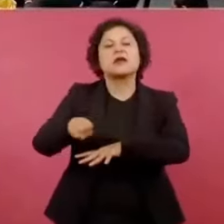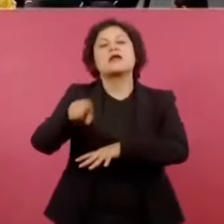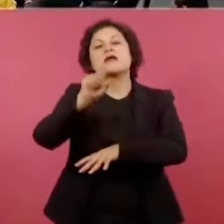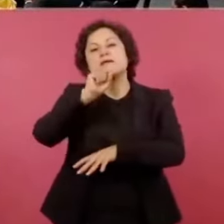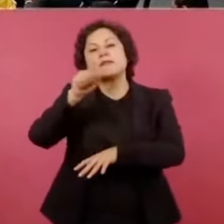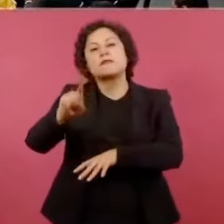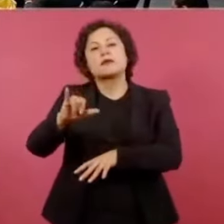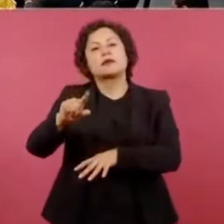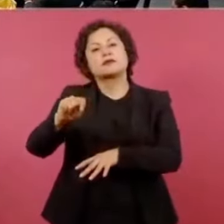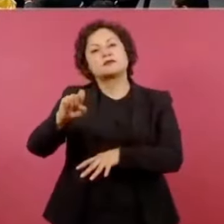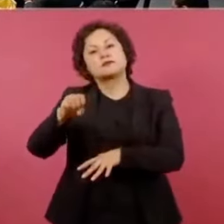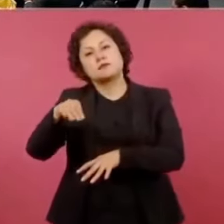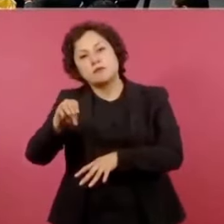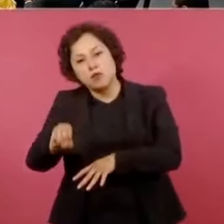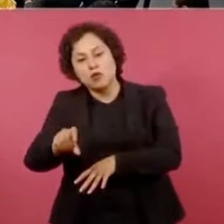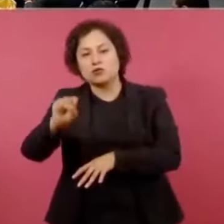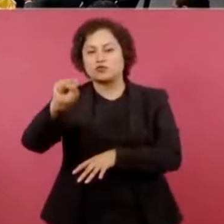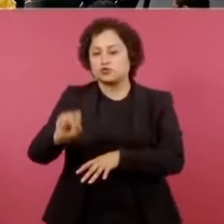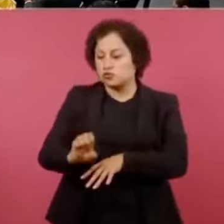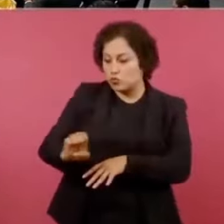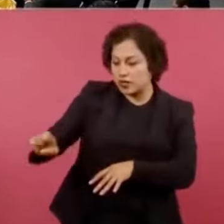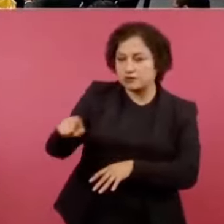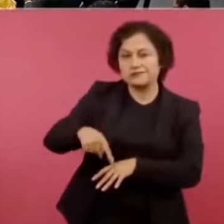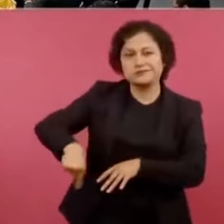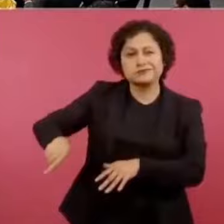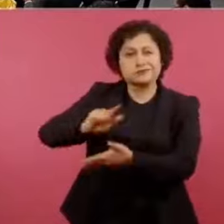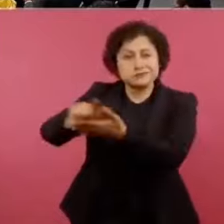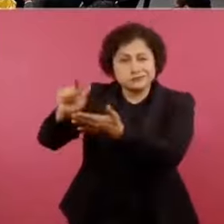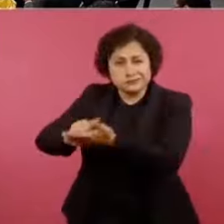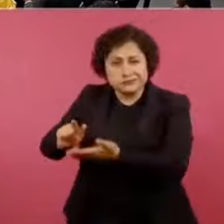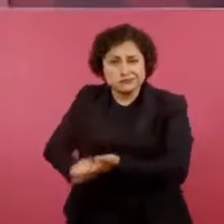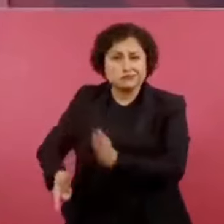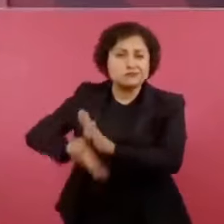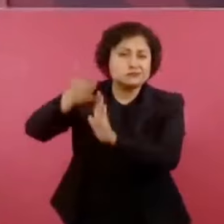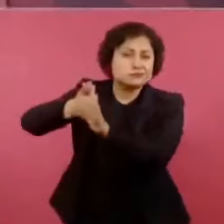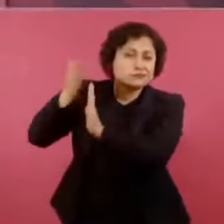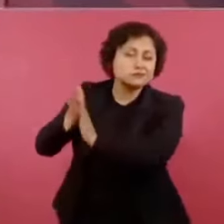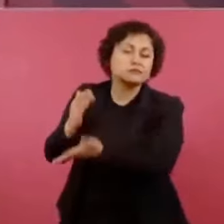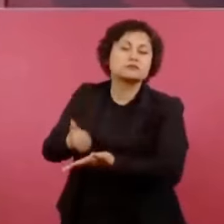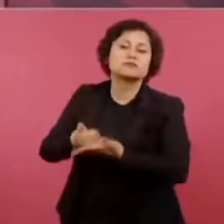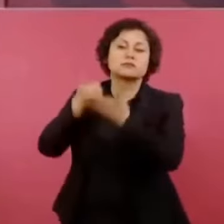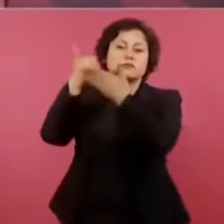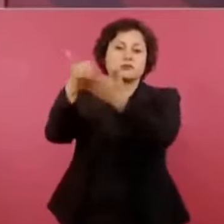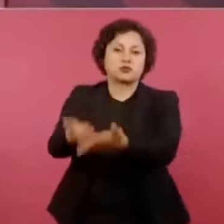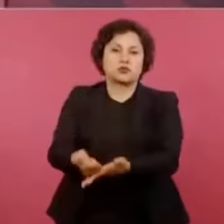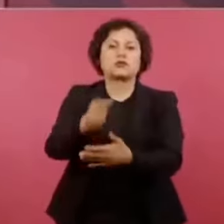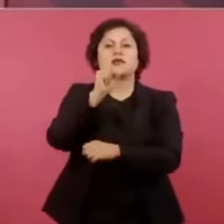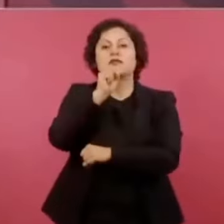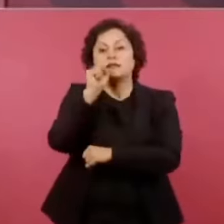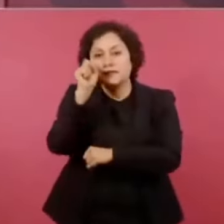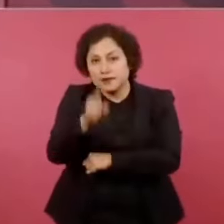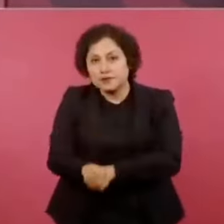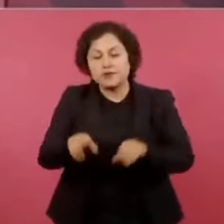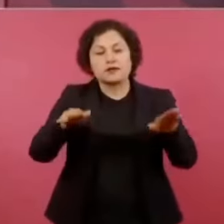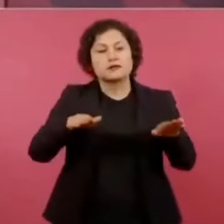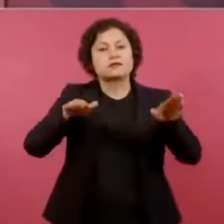y del sureste. La operación de la mexicana de aviación,